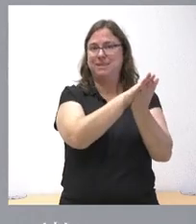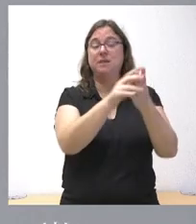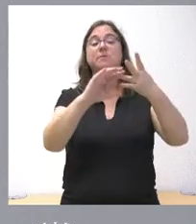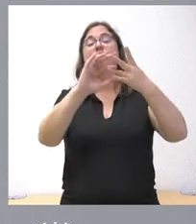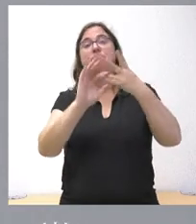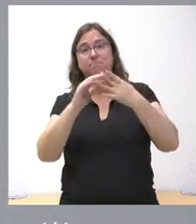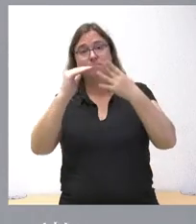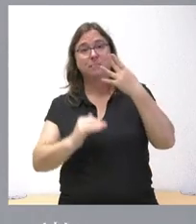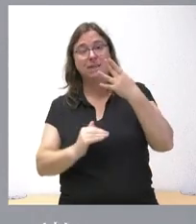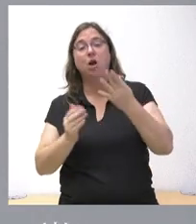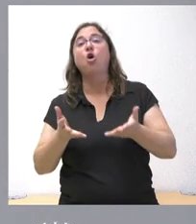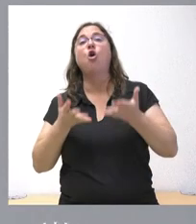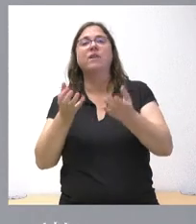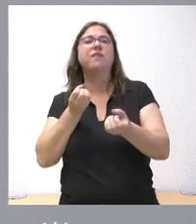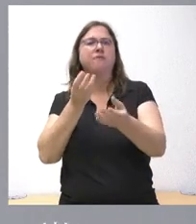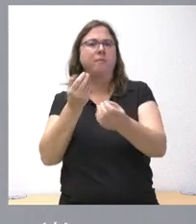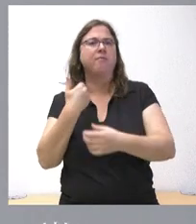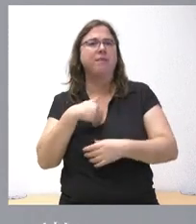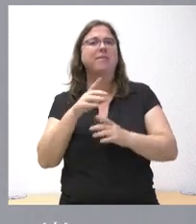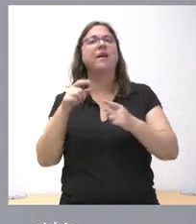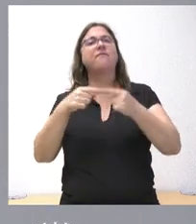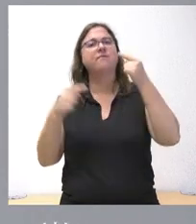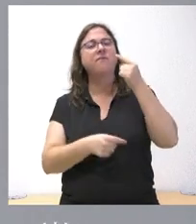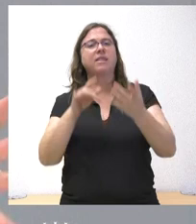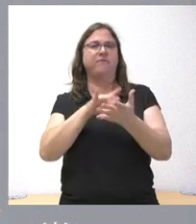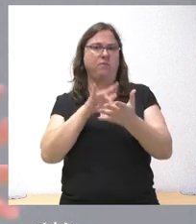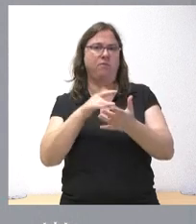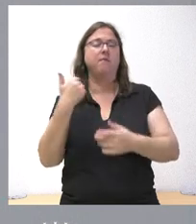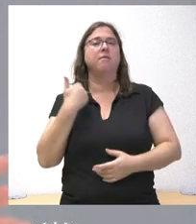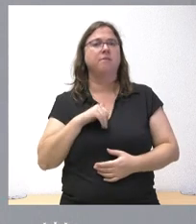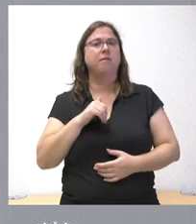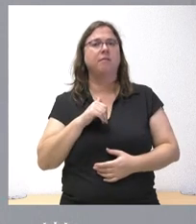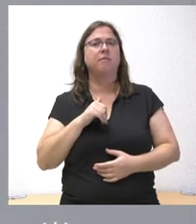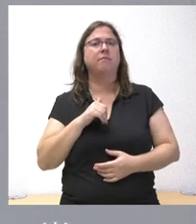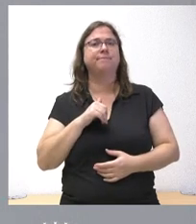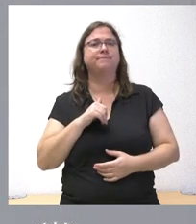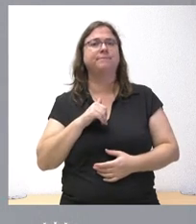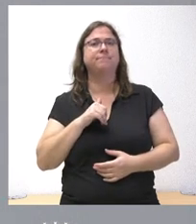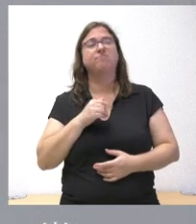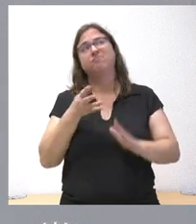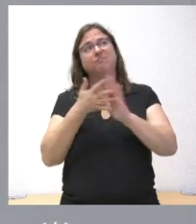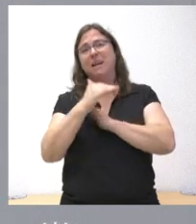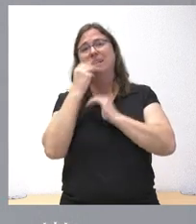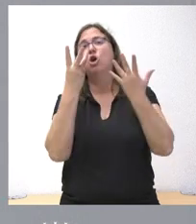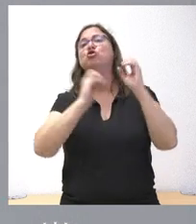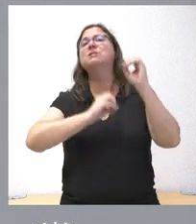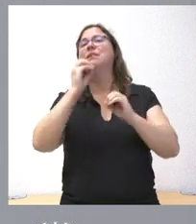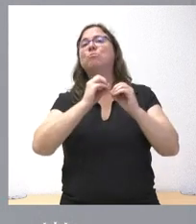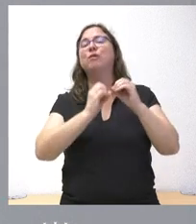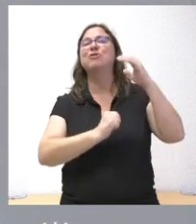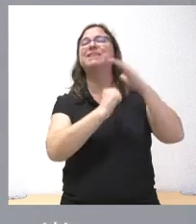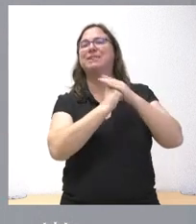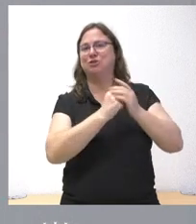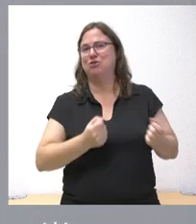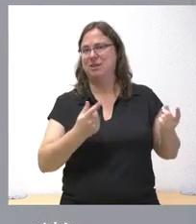otra mitad también ofrecemos información sobre déficit y deuda que configura básicamente el 80% de la documentación del techo de gasto.